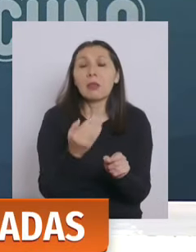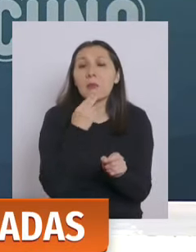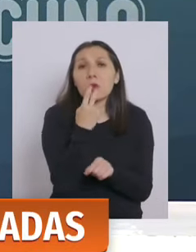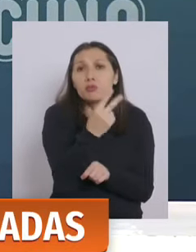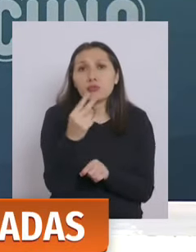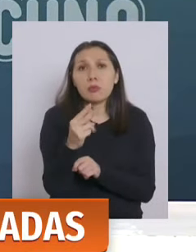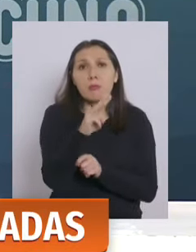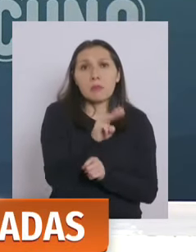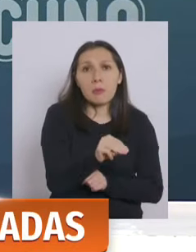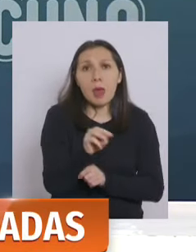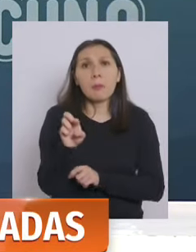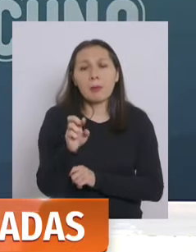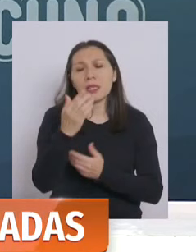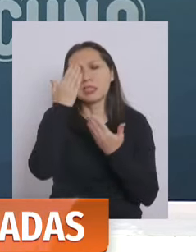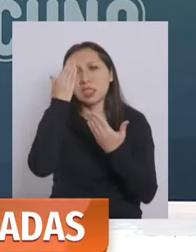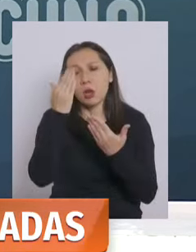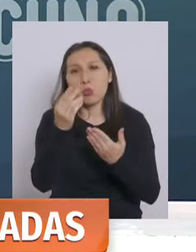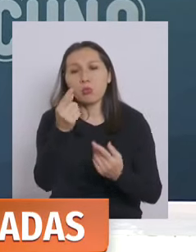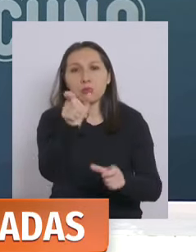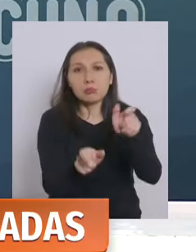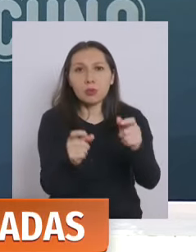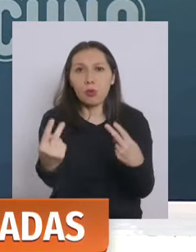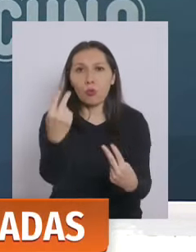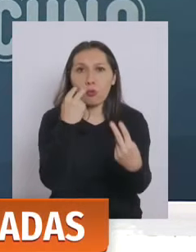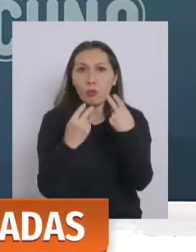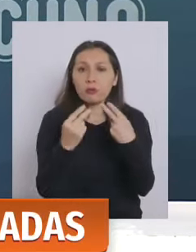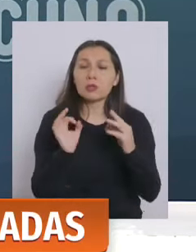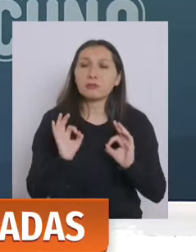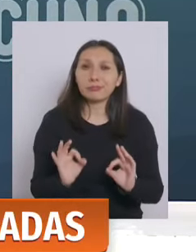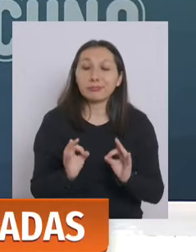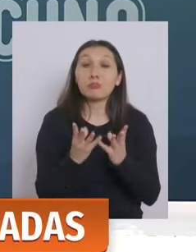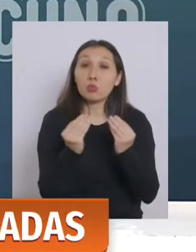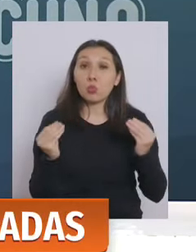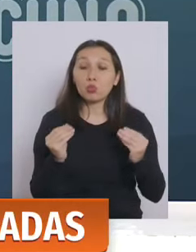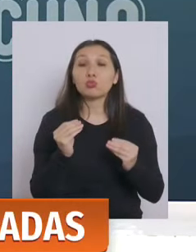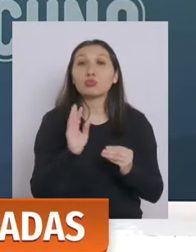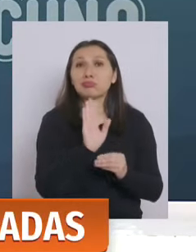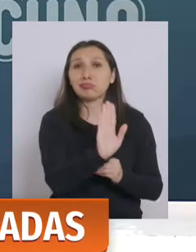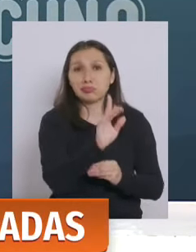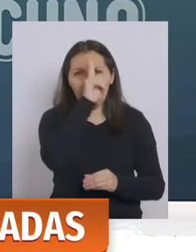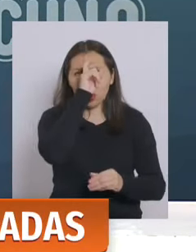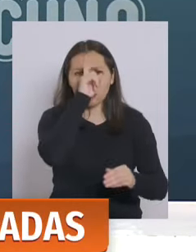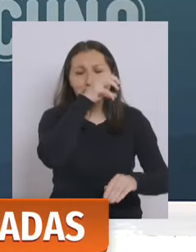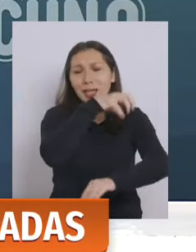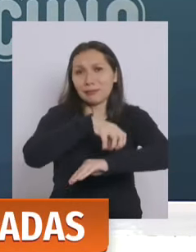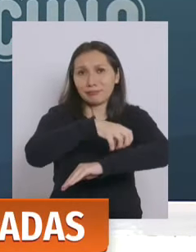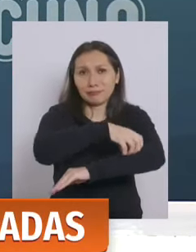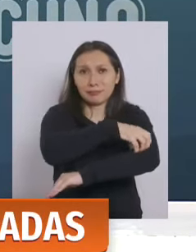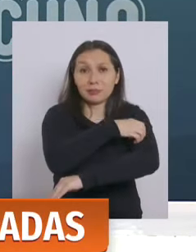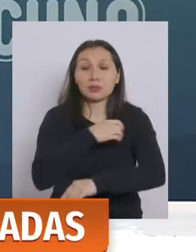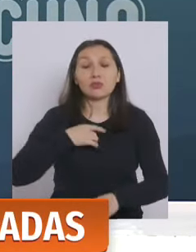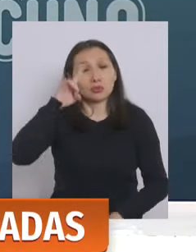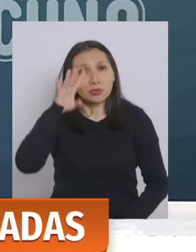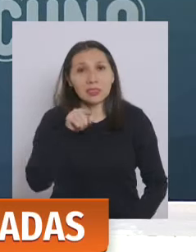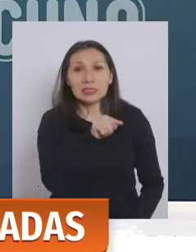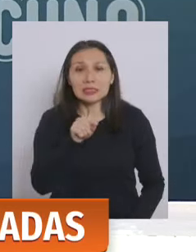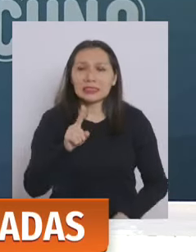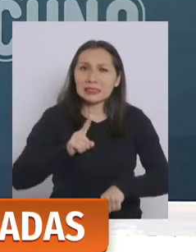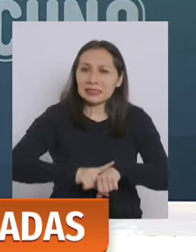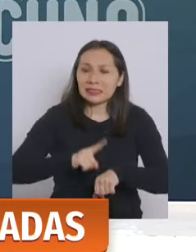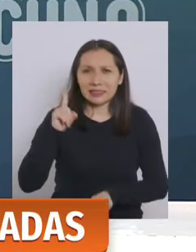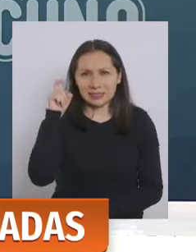madres y padres que nos están viendo probablemente muchos hospitales de Chile yo sé que están pasando por momentos